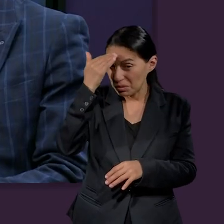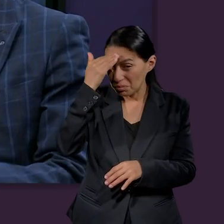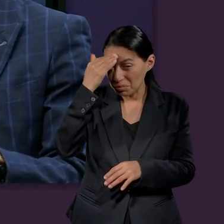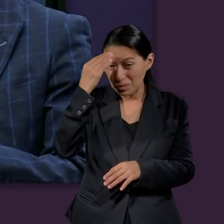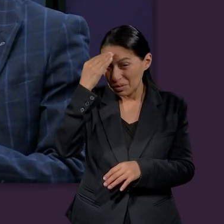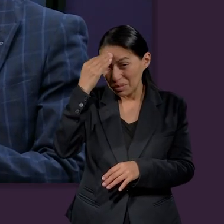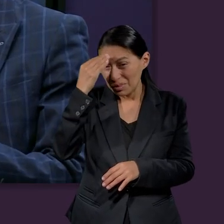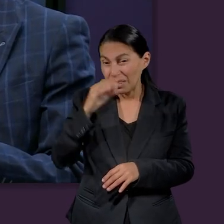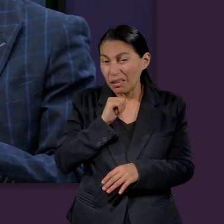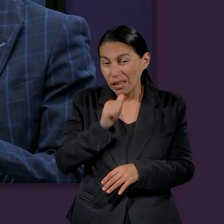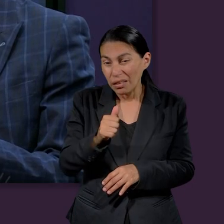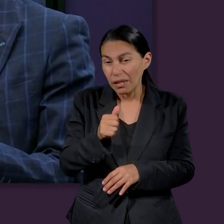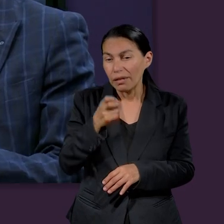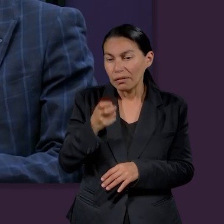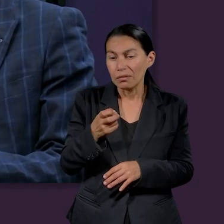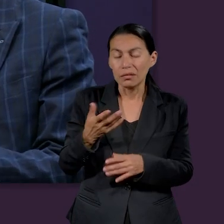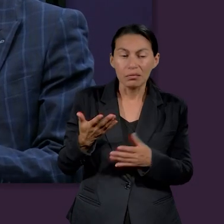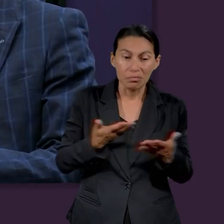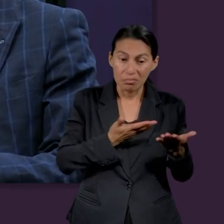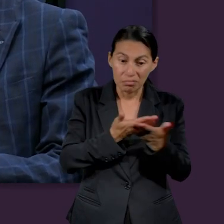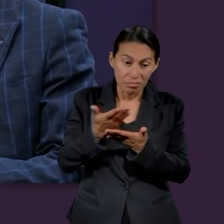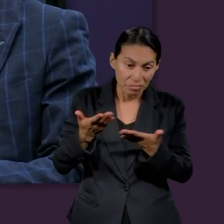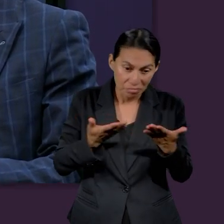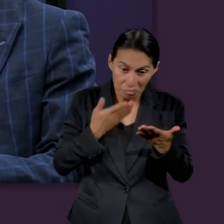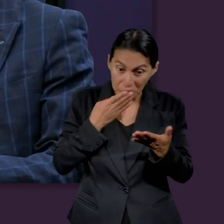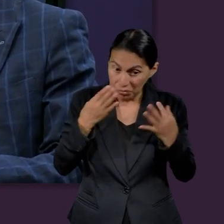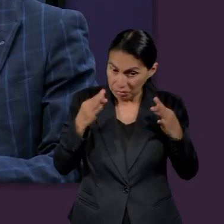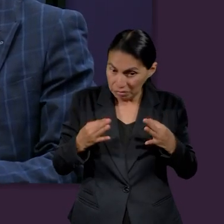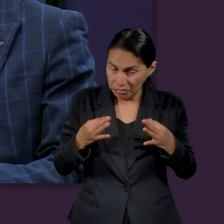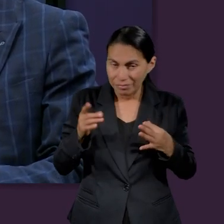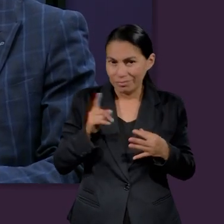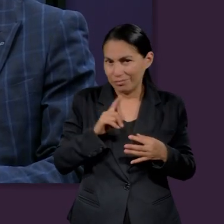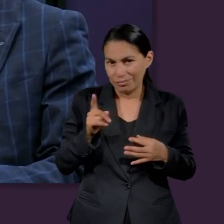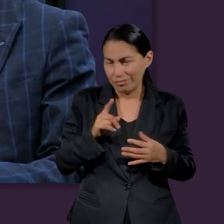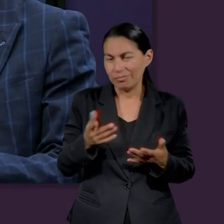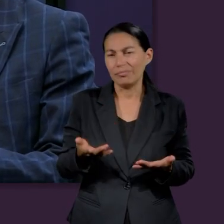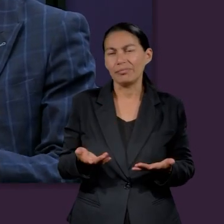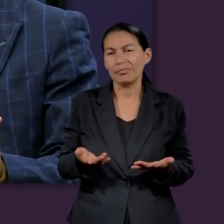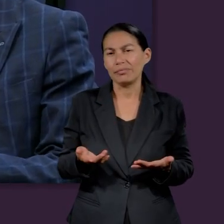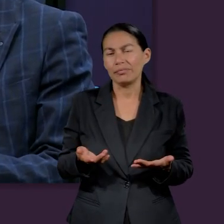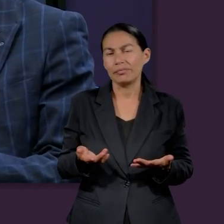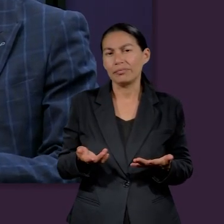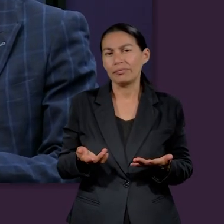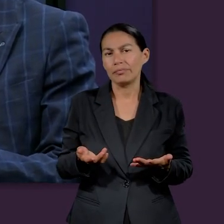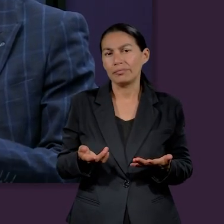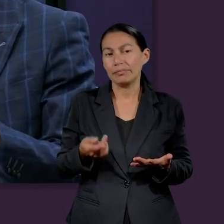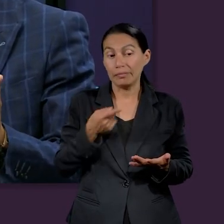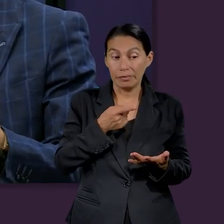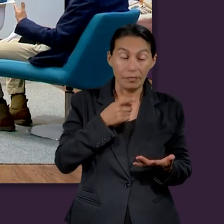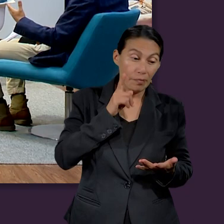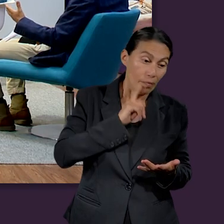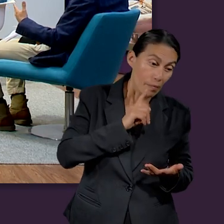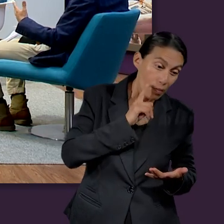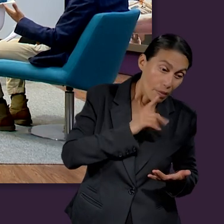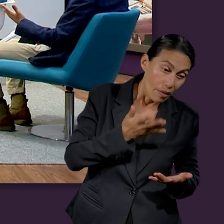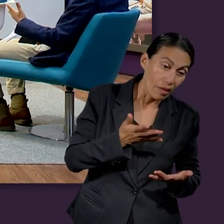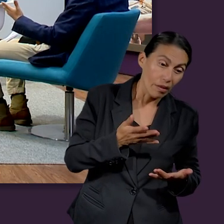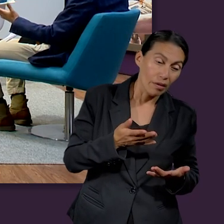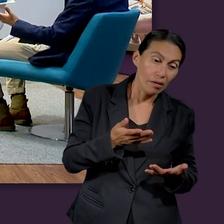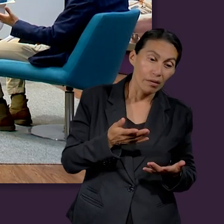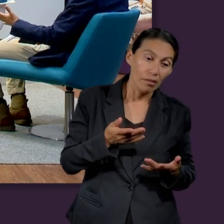podría haber una buena relación porque obviamente se podría ver